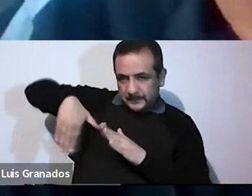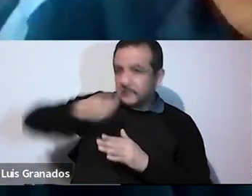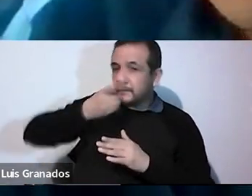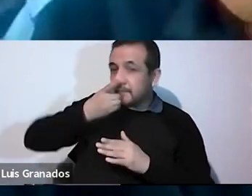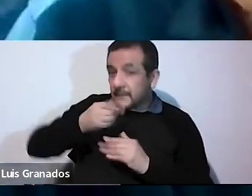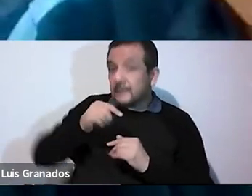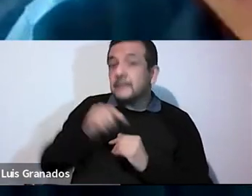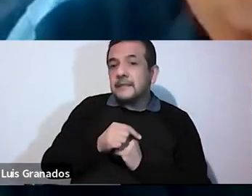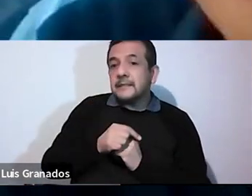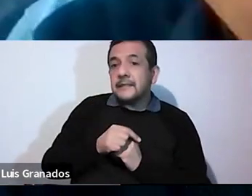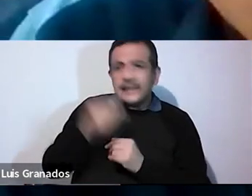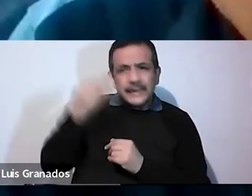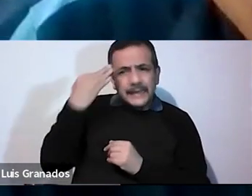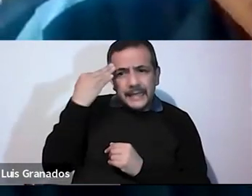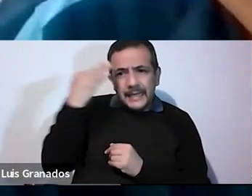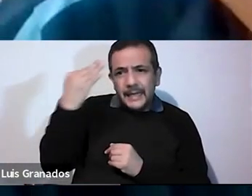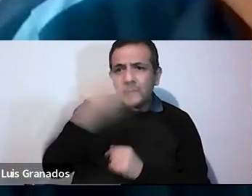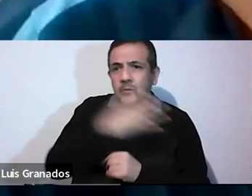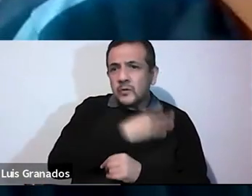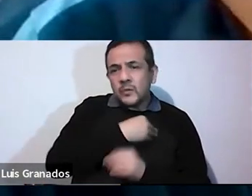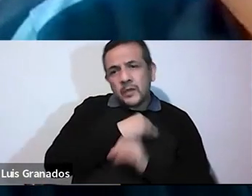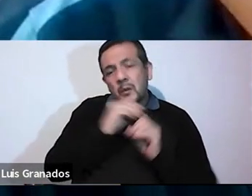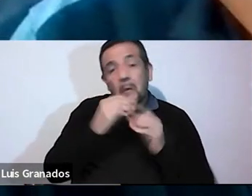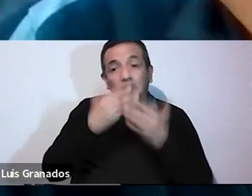y sale corriendo, sale corriendo a su encuentro.